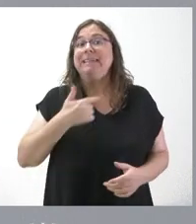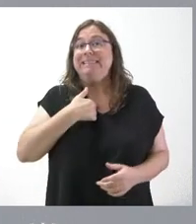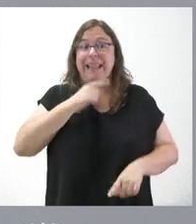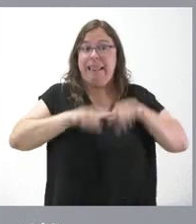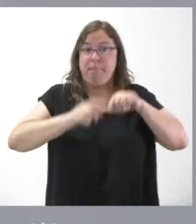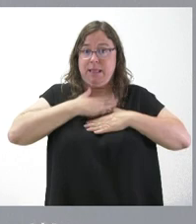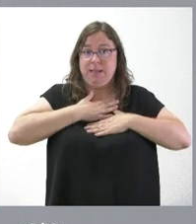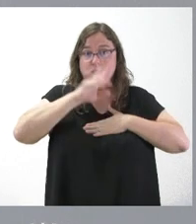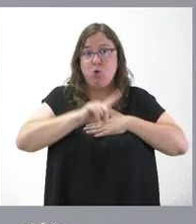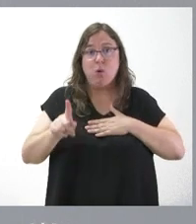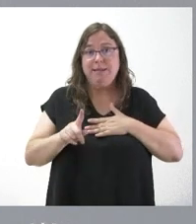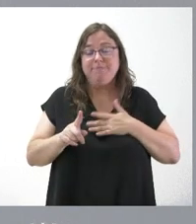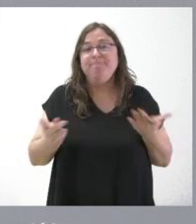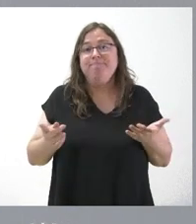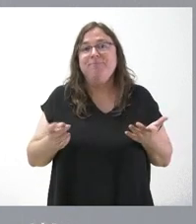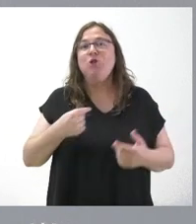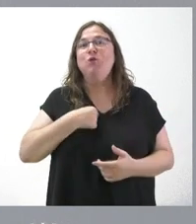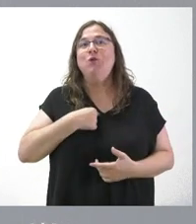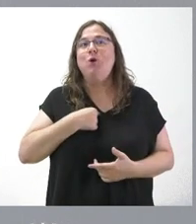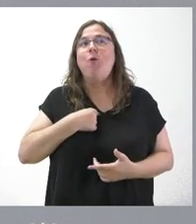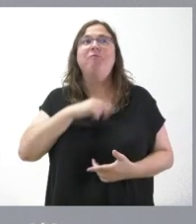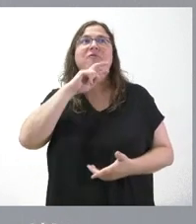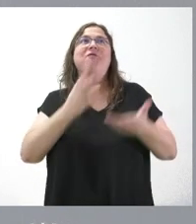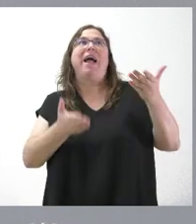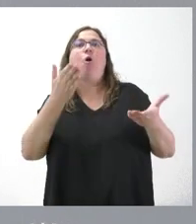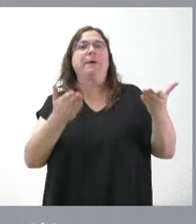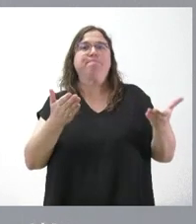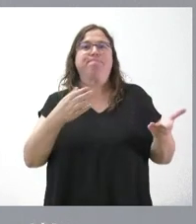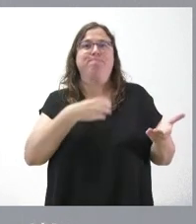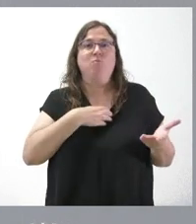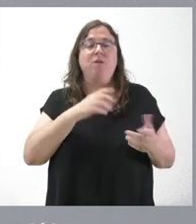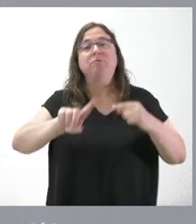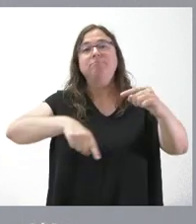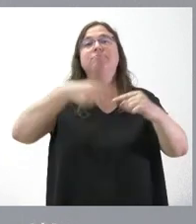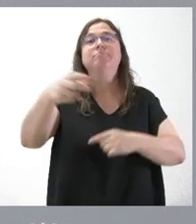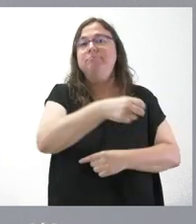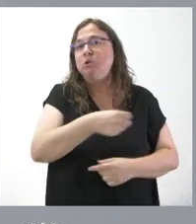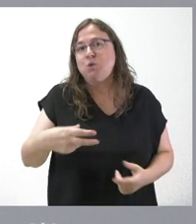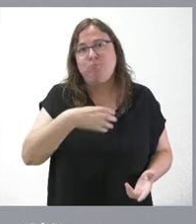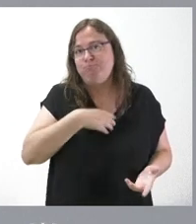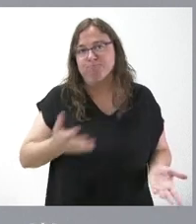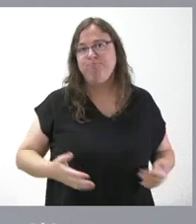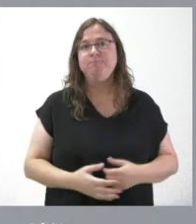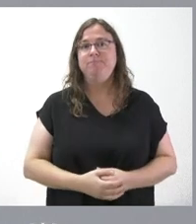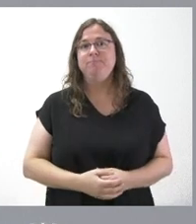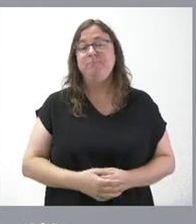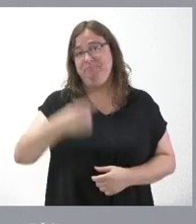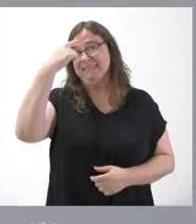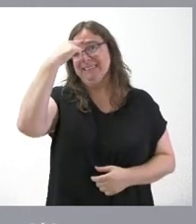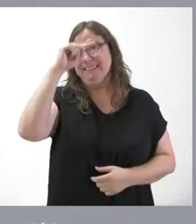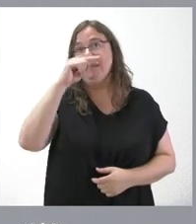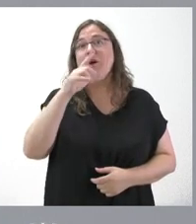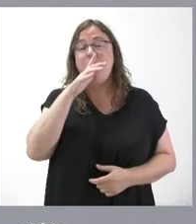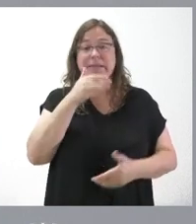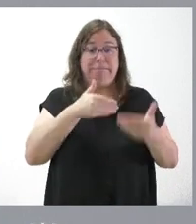de nosotros, pues es difícil hacer una valoración de lo que finalmente pueda ocurrir. Que, como saben ustedes, hay una